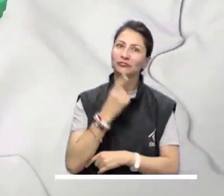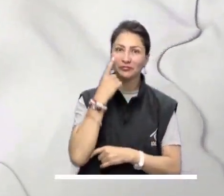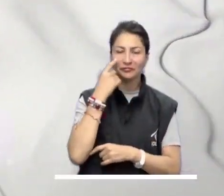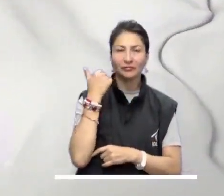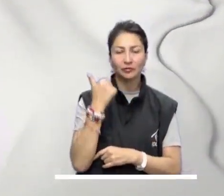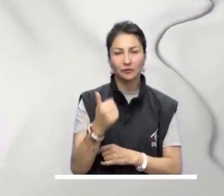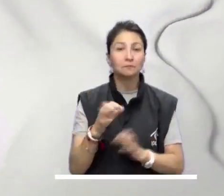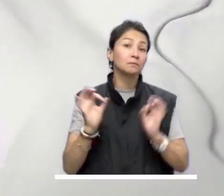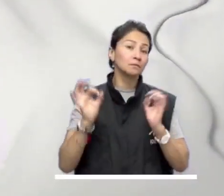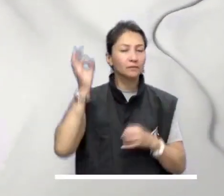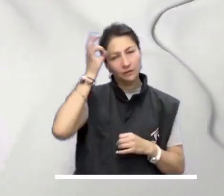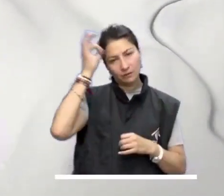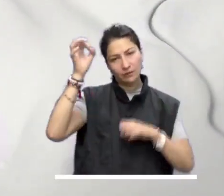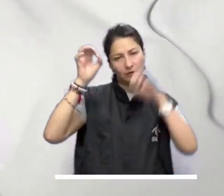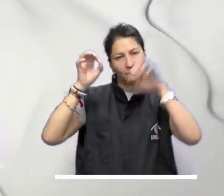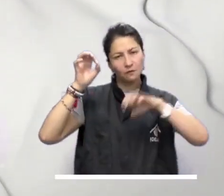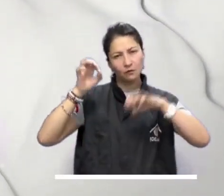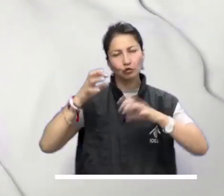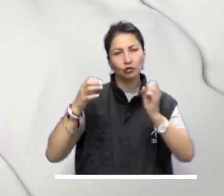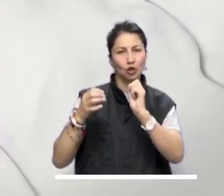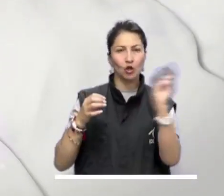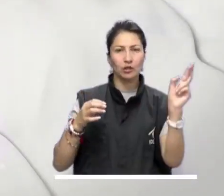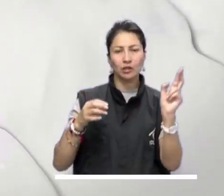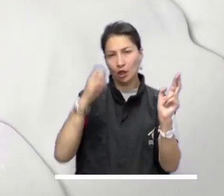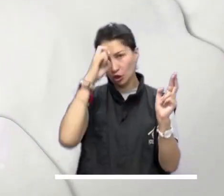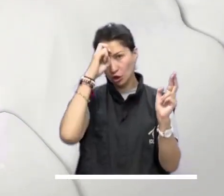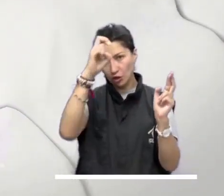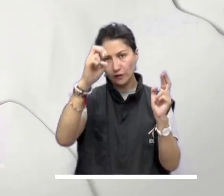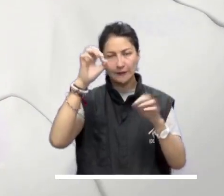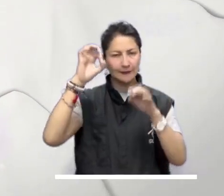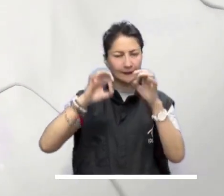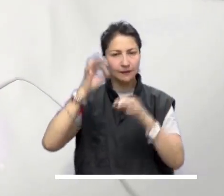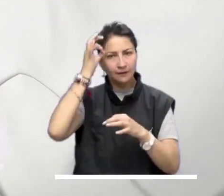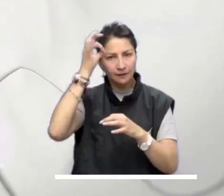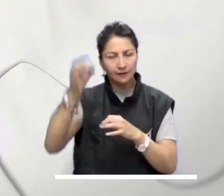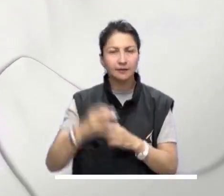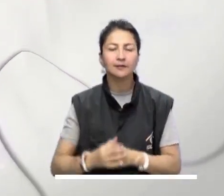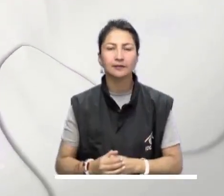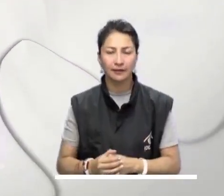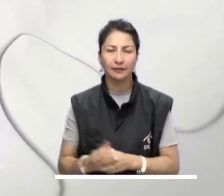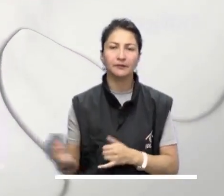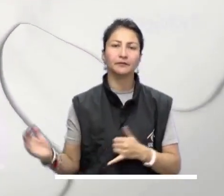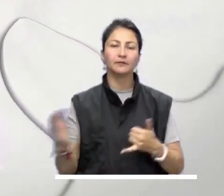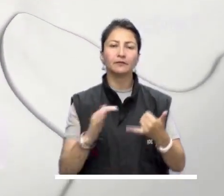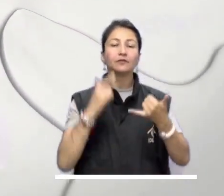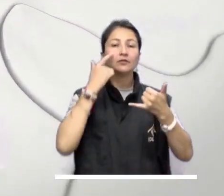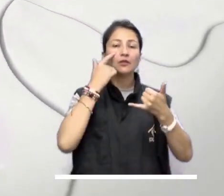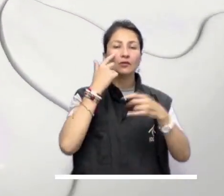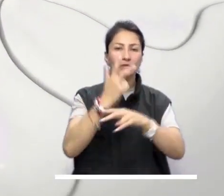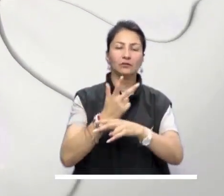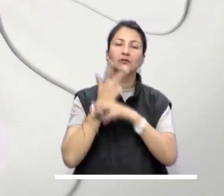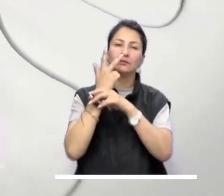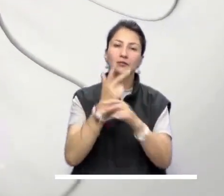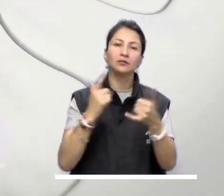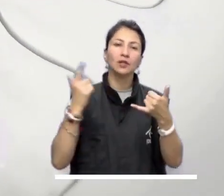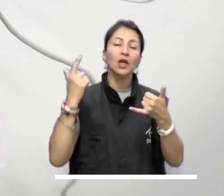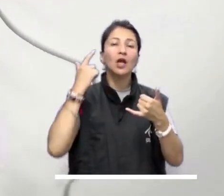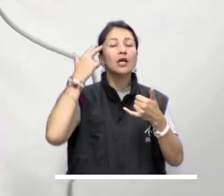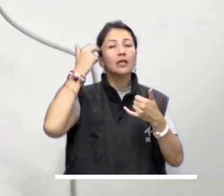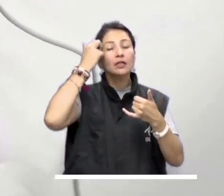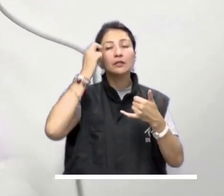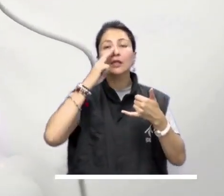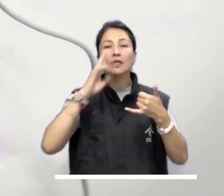Una agradable mañana para salir a la ciclovía se espera en Bogotá, aunque pueden caer lloviznas hacia el oriente y norte de la ciudad.